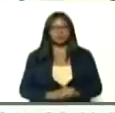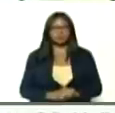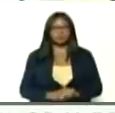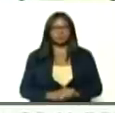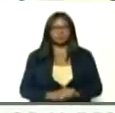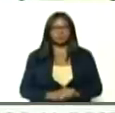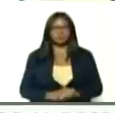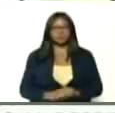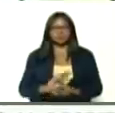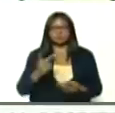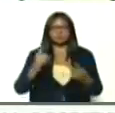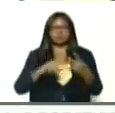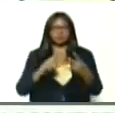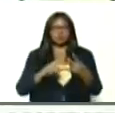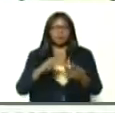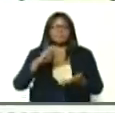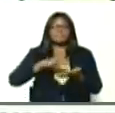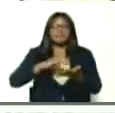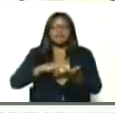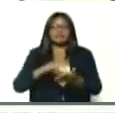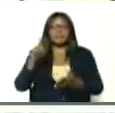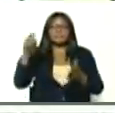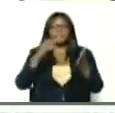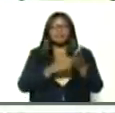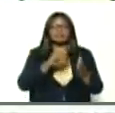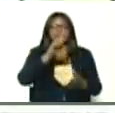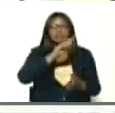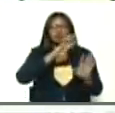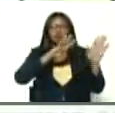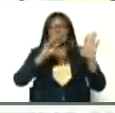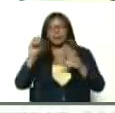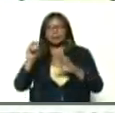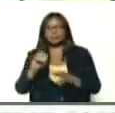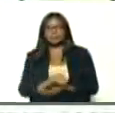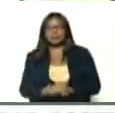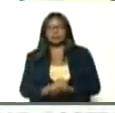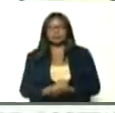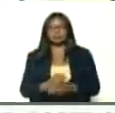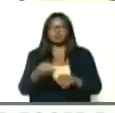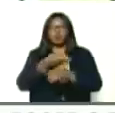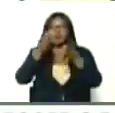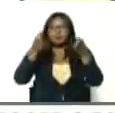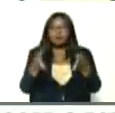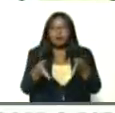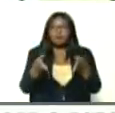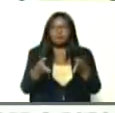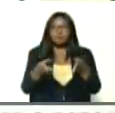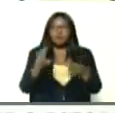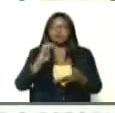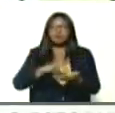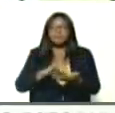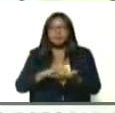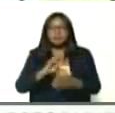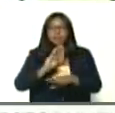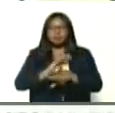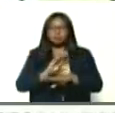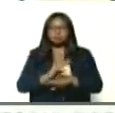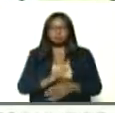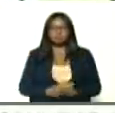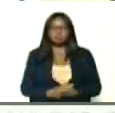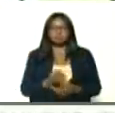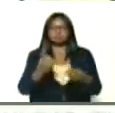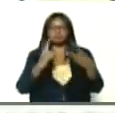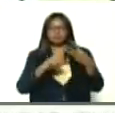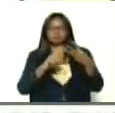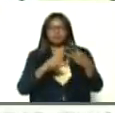segundo lugar, Miranda, mil ciento noventa, gobernador, Héctor Rodríguez Castro, en tercer